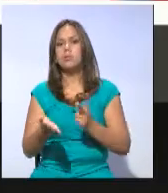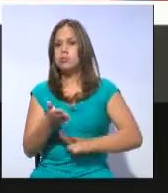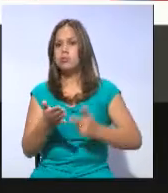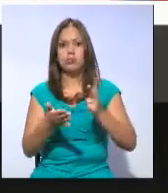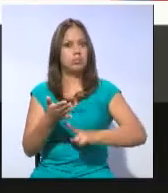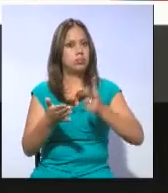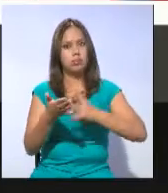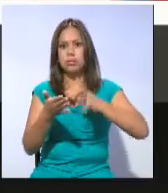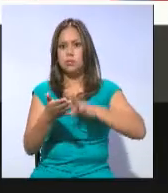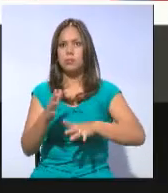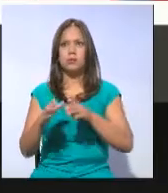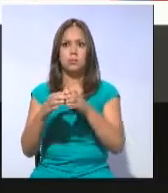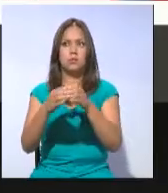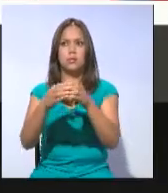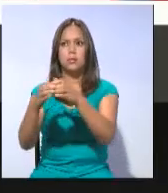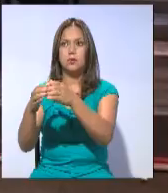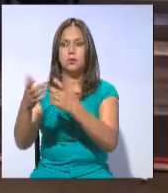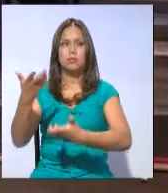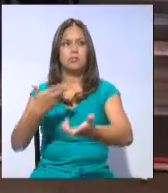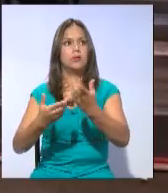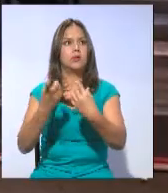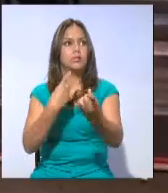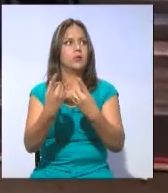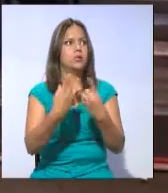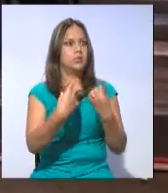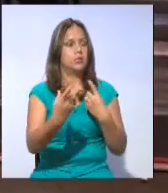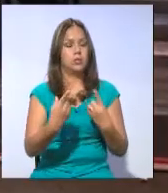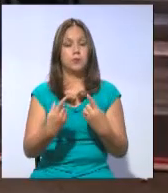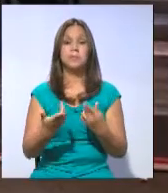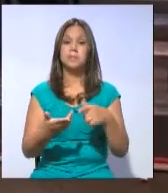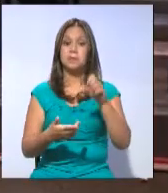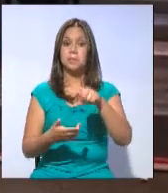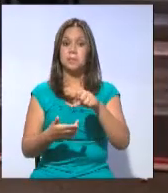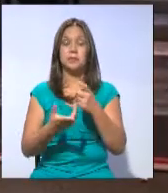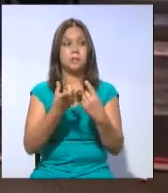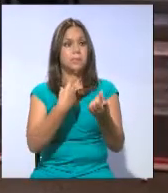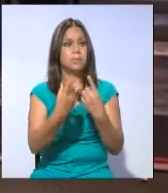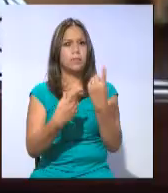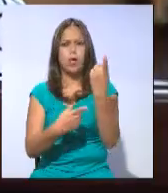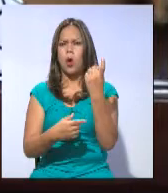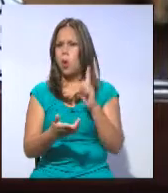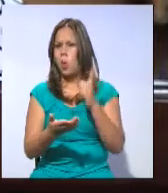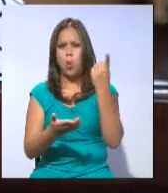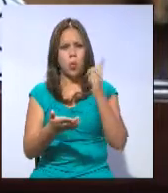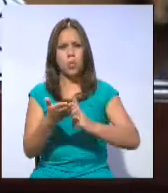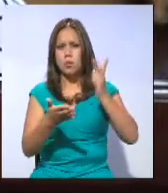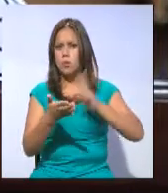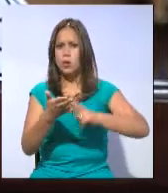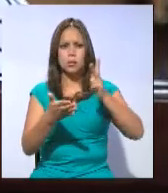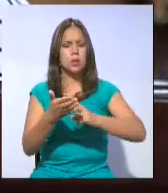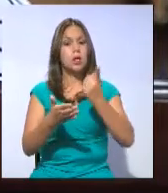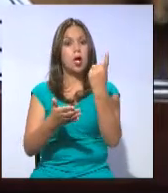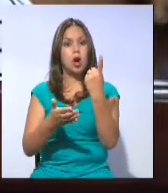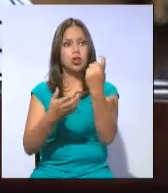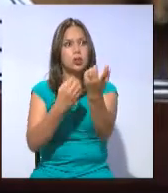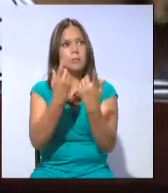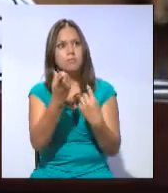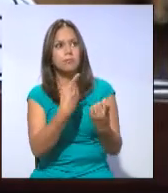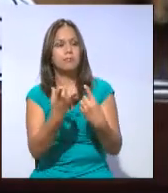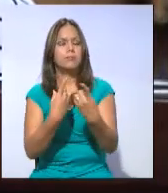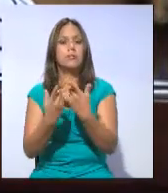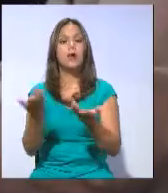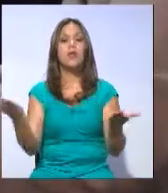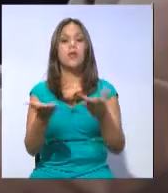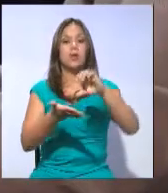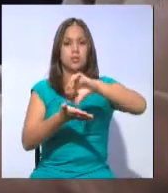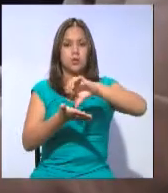mesa legislativa. La undécima ronda de diálogos para la construcción de un nuevo Código Orgánico de Trabajo se desarrolló en la ciudad